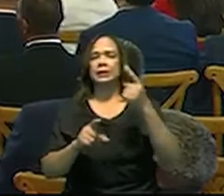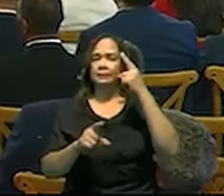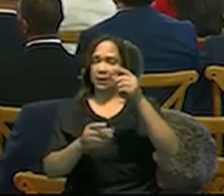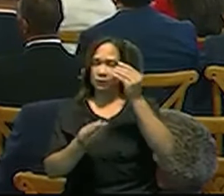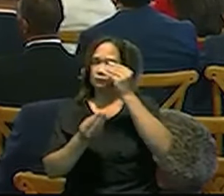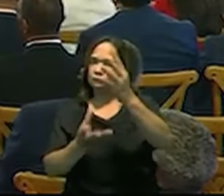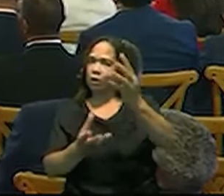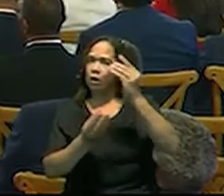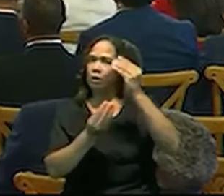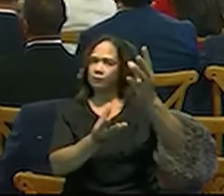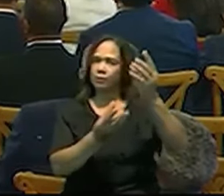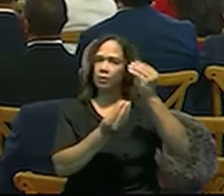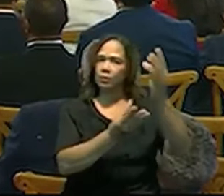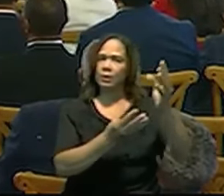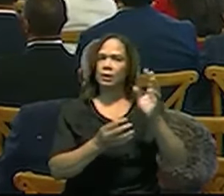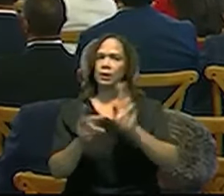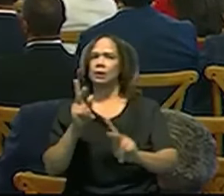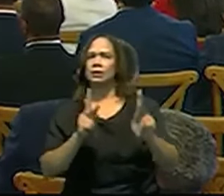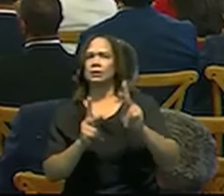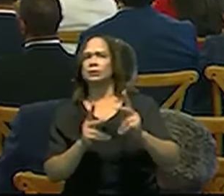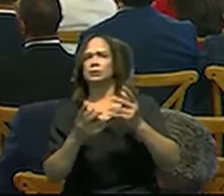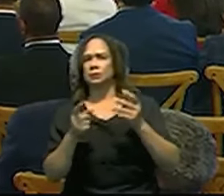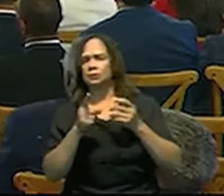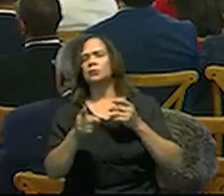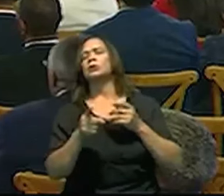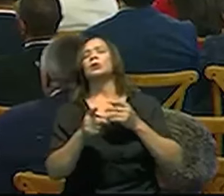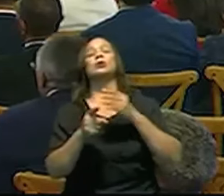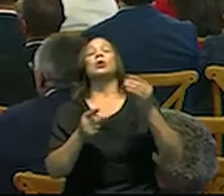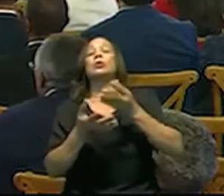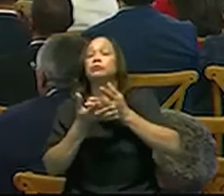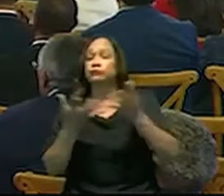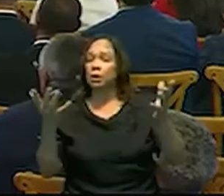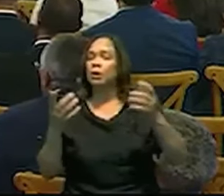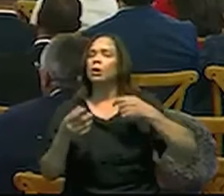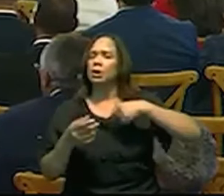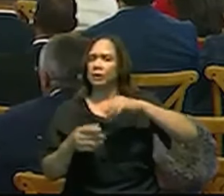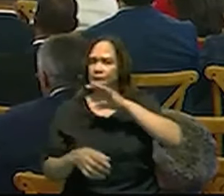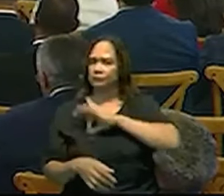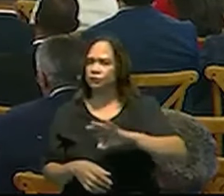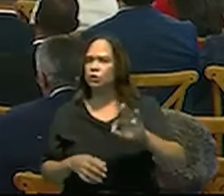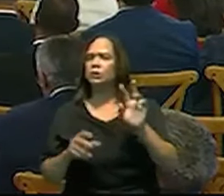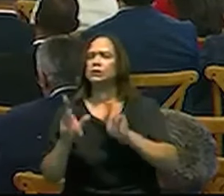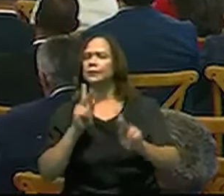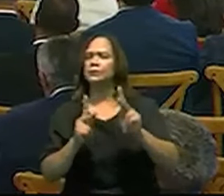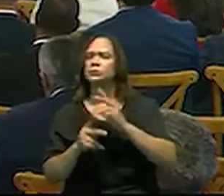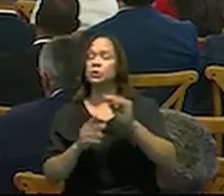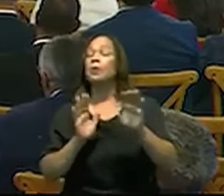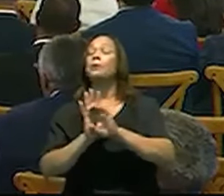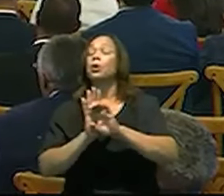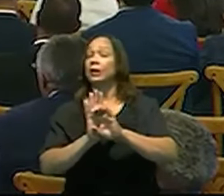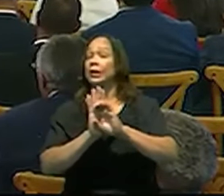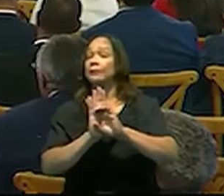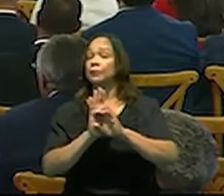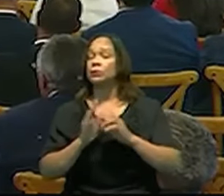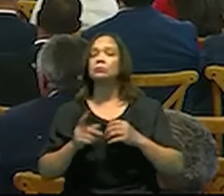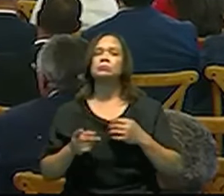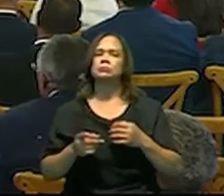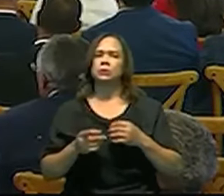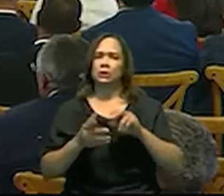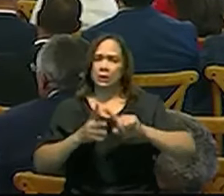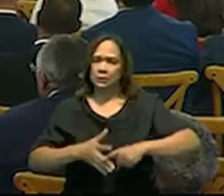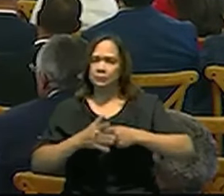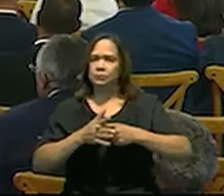mensajes a la población en determinadas cosas que van en beneficio de la población. Por ejemplo, el